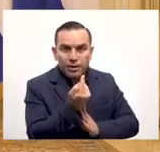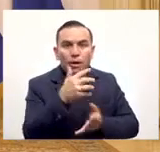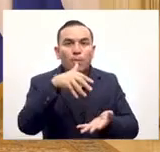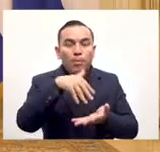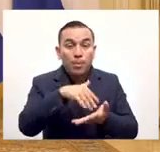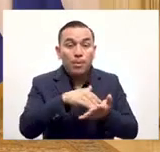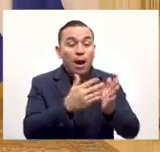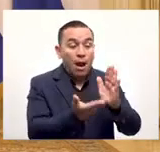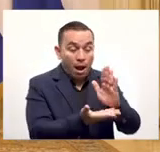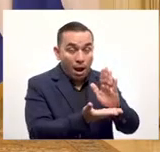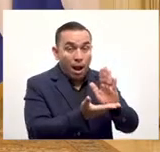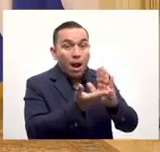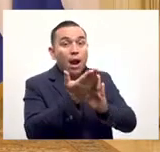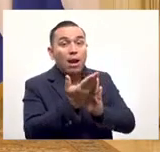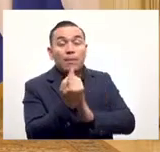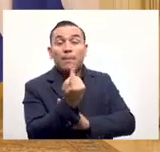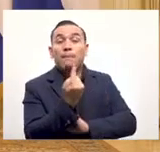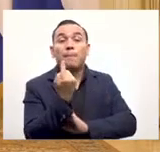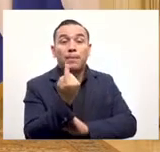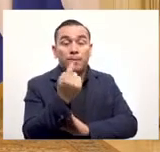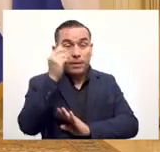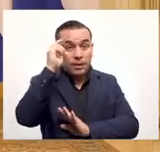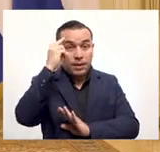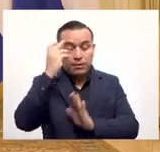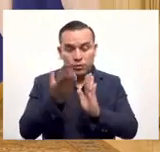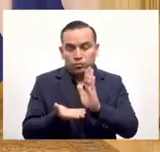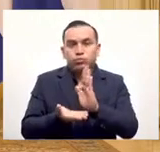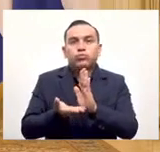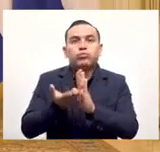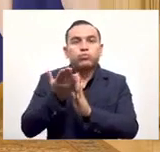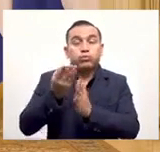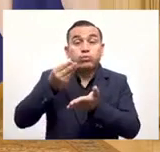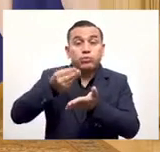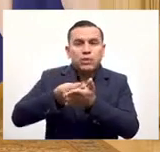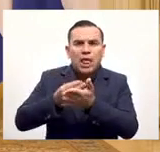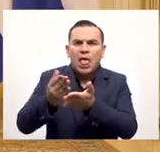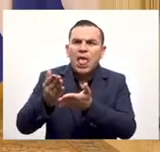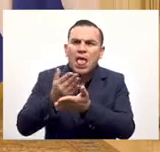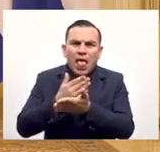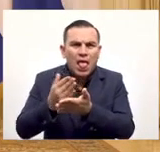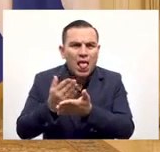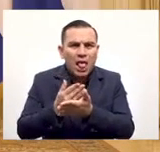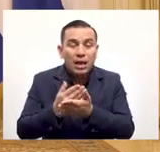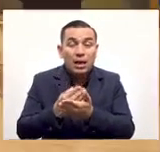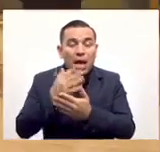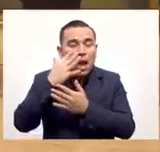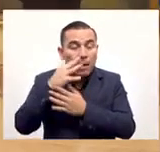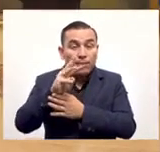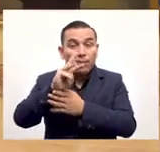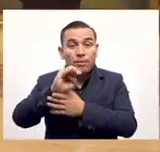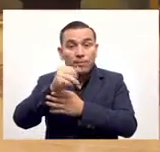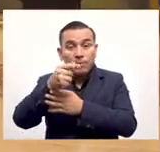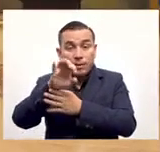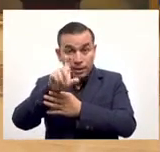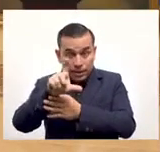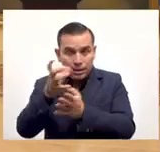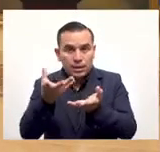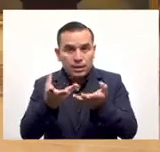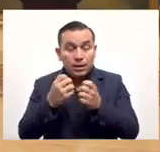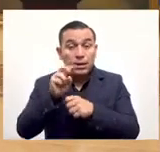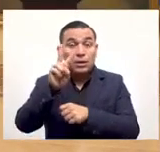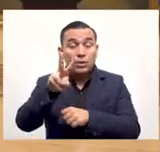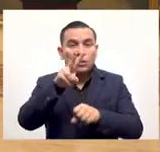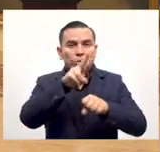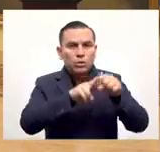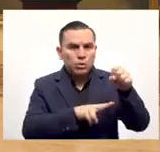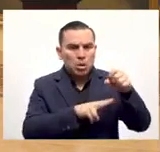dinero en las manos de salvadoreños que va a hacer crecer la economía y que no va afectar a nadie porque Miguel quería sus dos dólares en dólares y